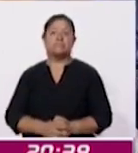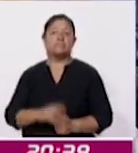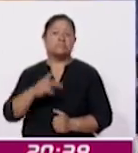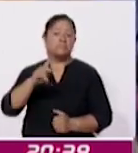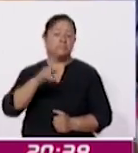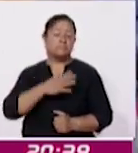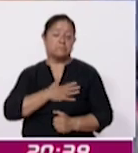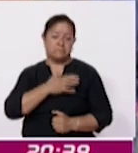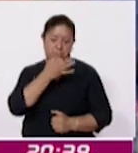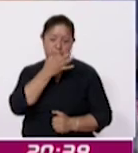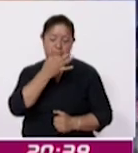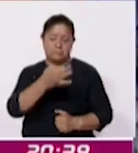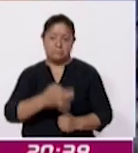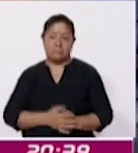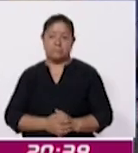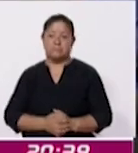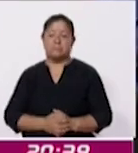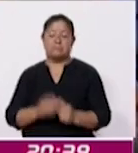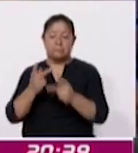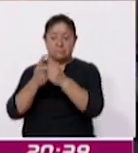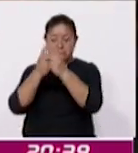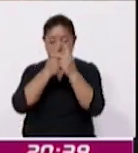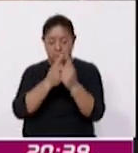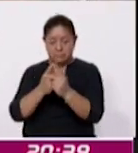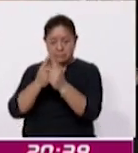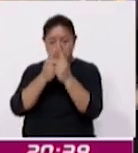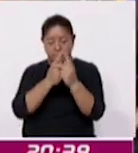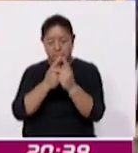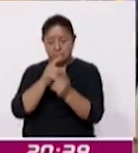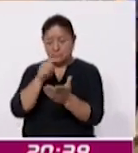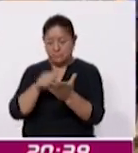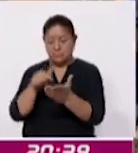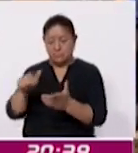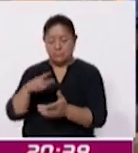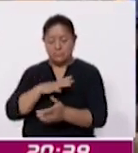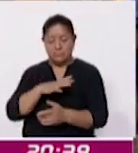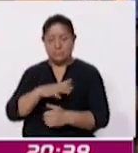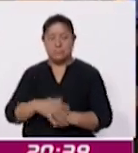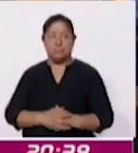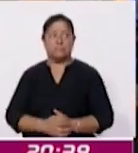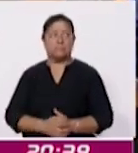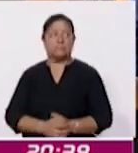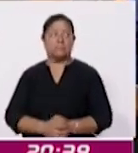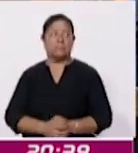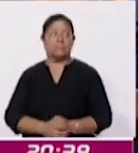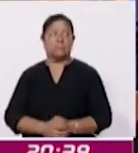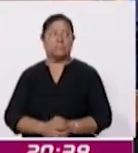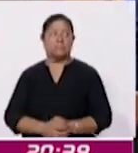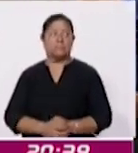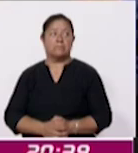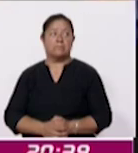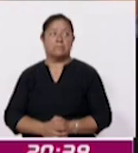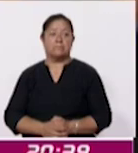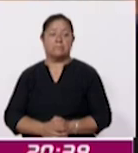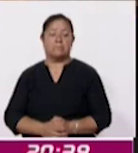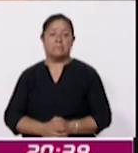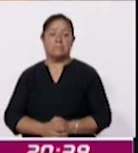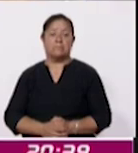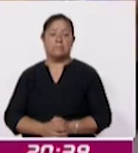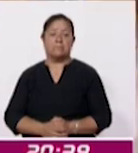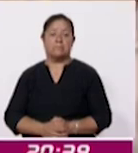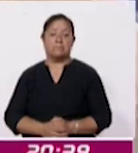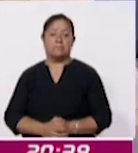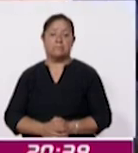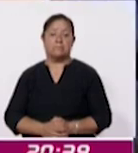la estrella del sitio es un confoterio que es de